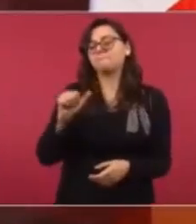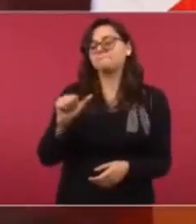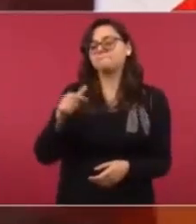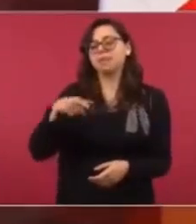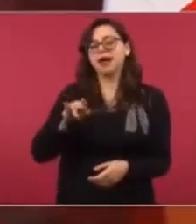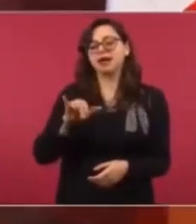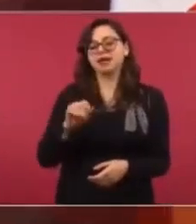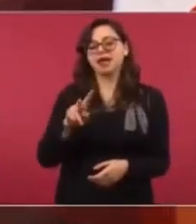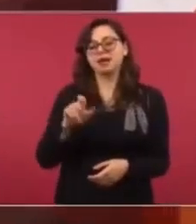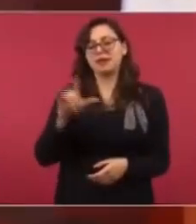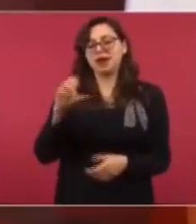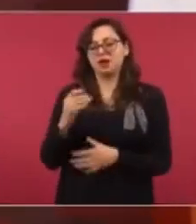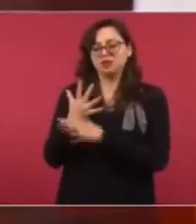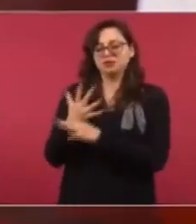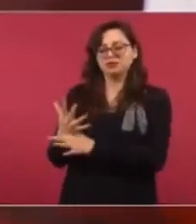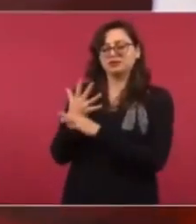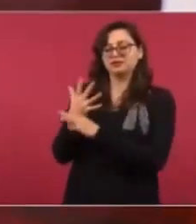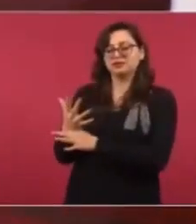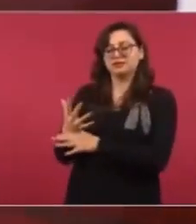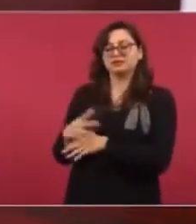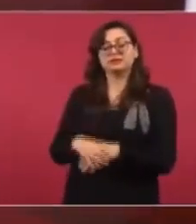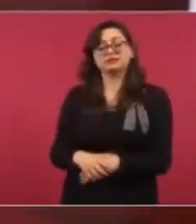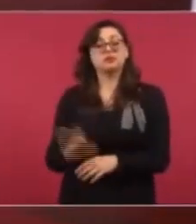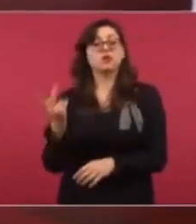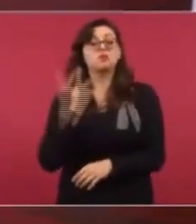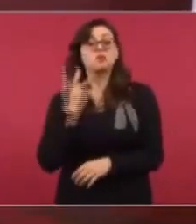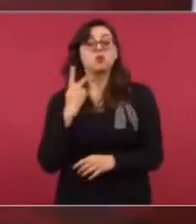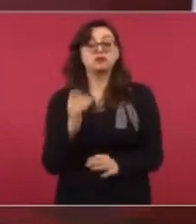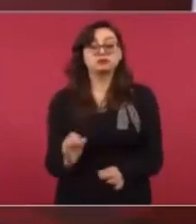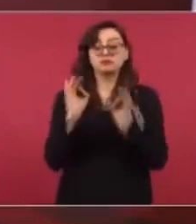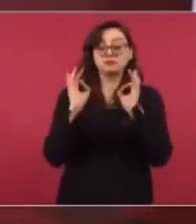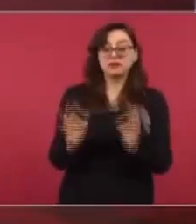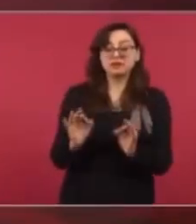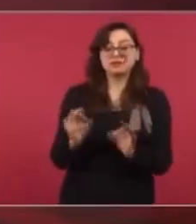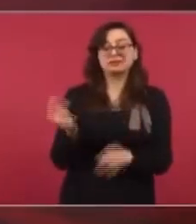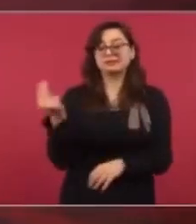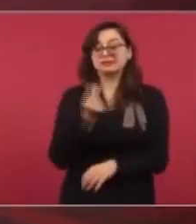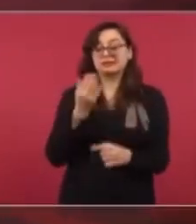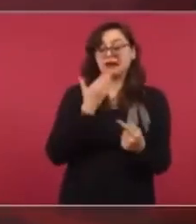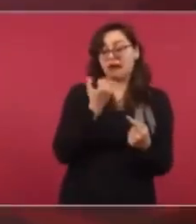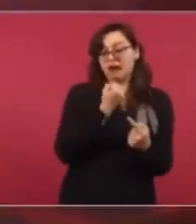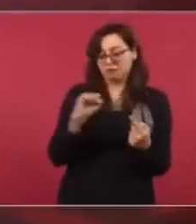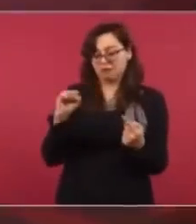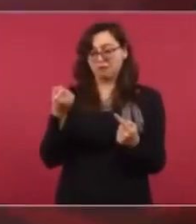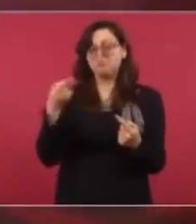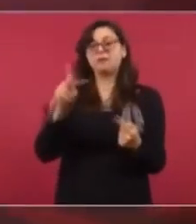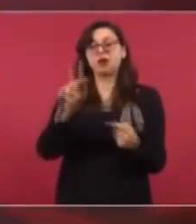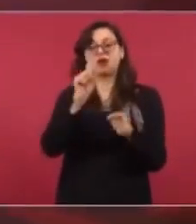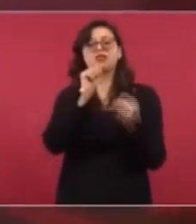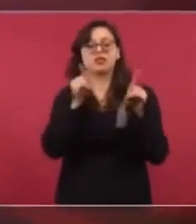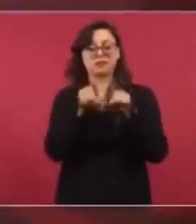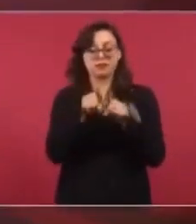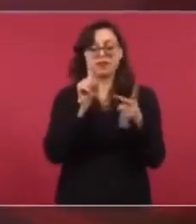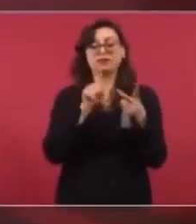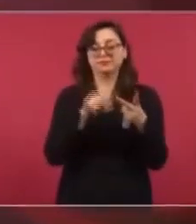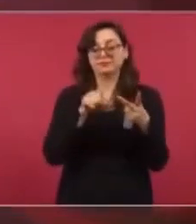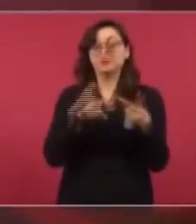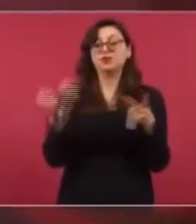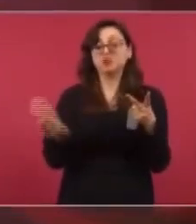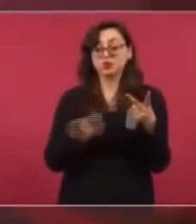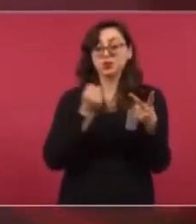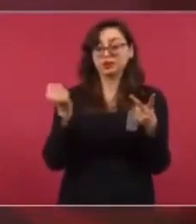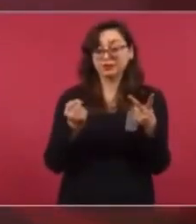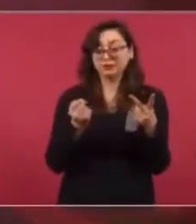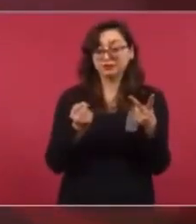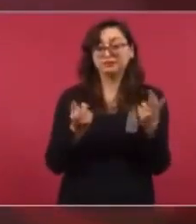y fortuna, virtud y suerte. Y la suerte es importantísima. Y encontramos yacimientos.